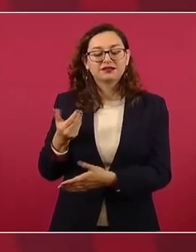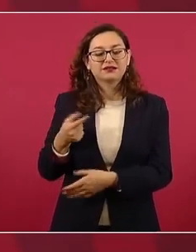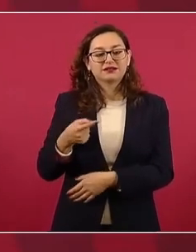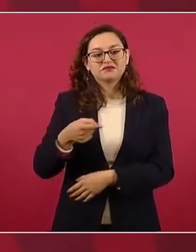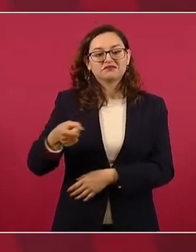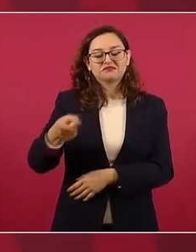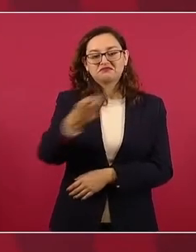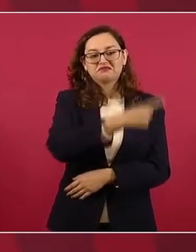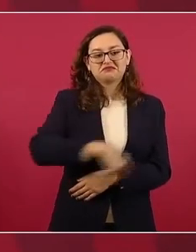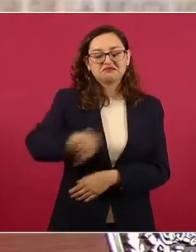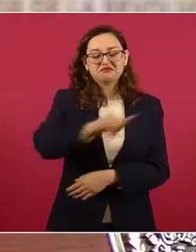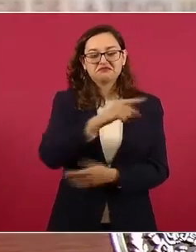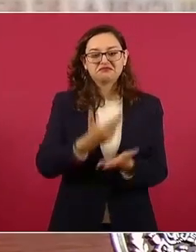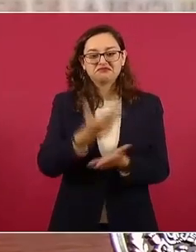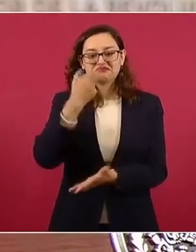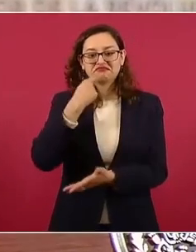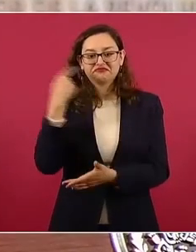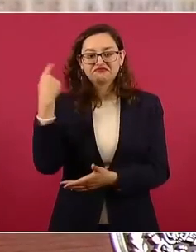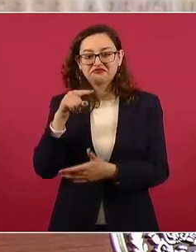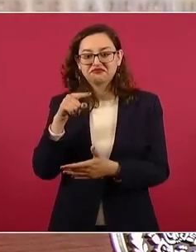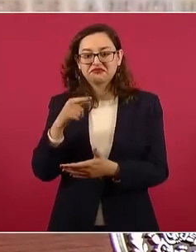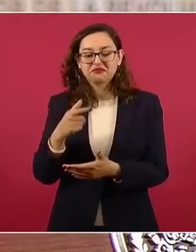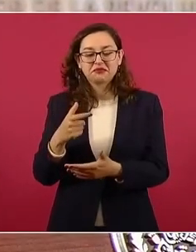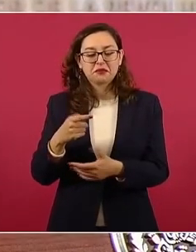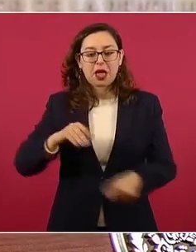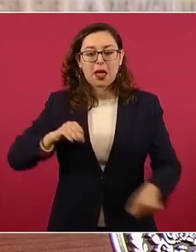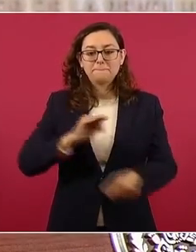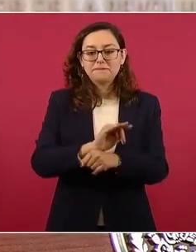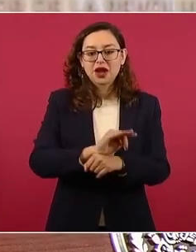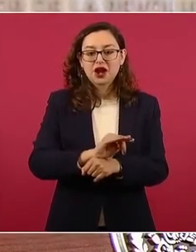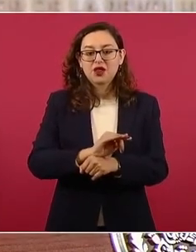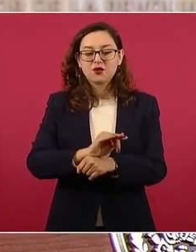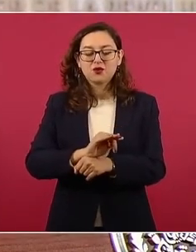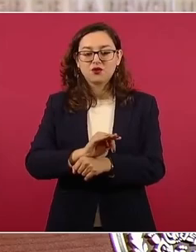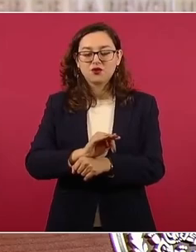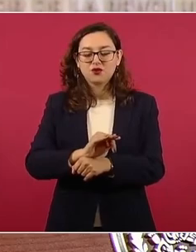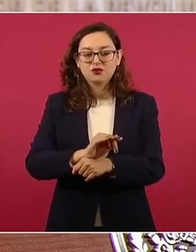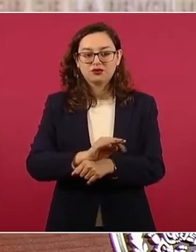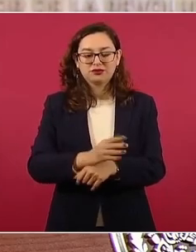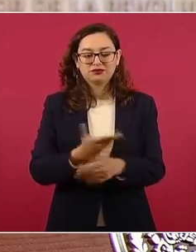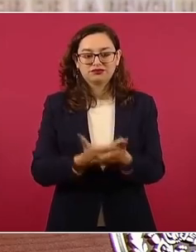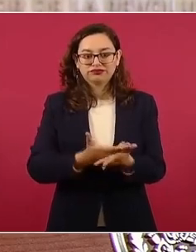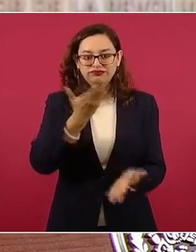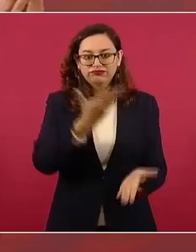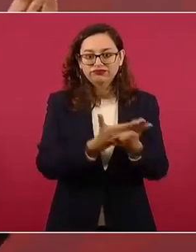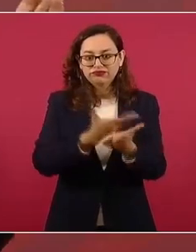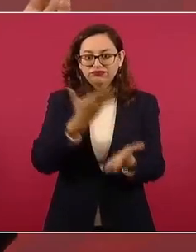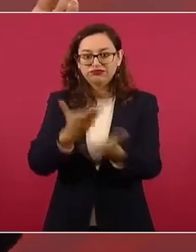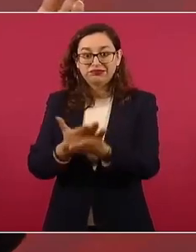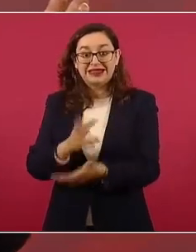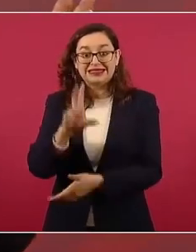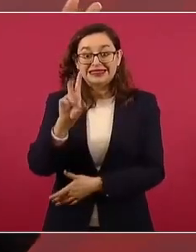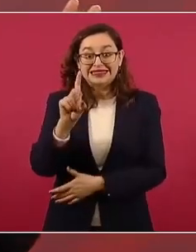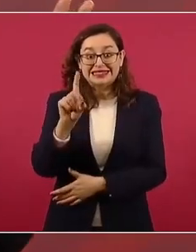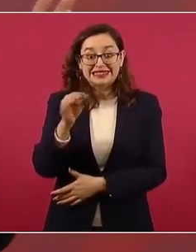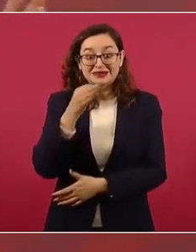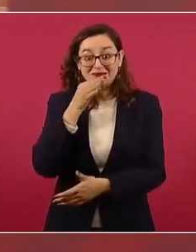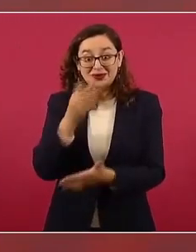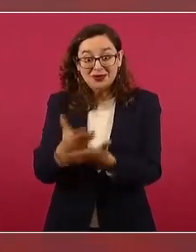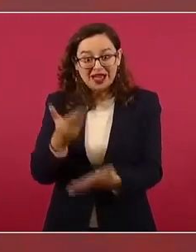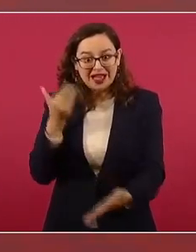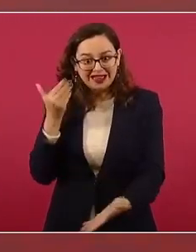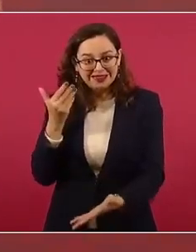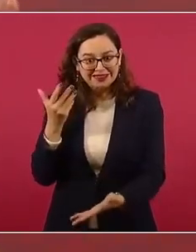los recursos de amparo. O sea, estamos trabajando